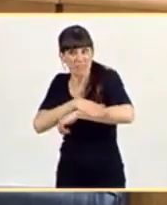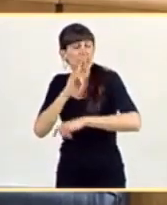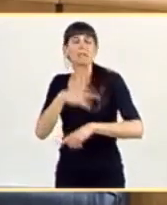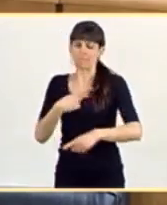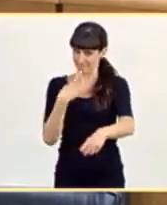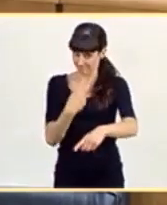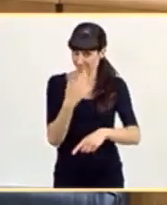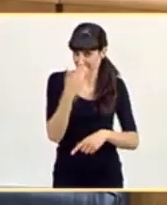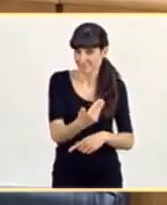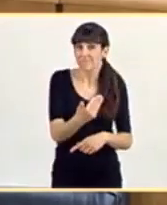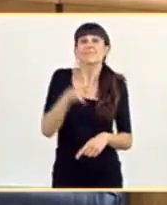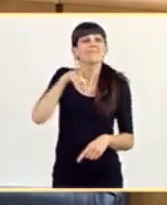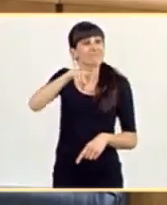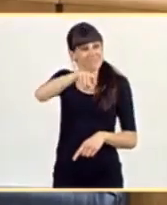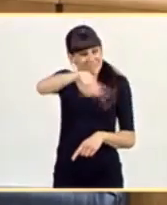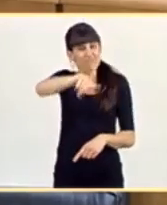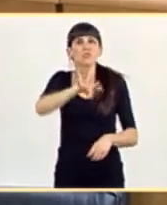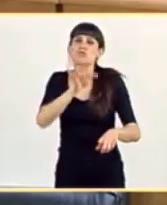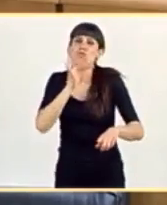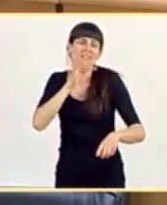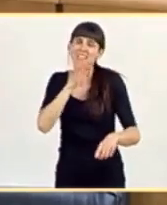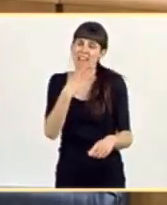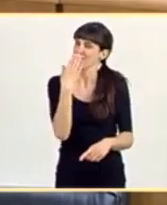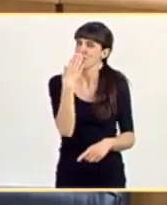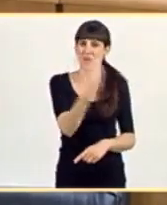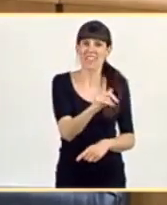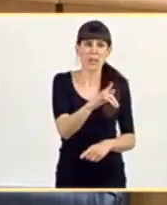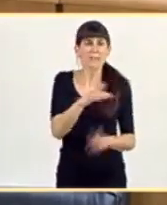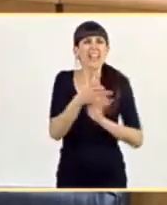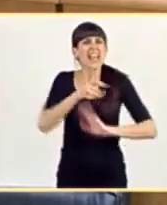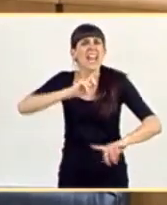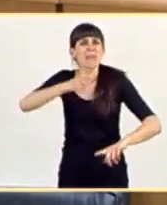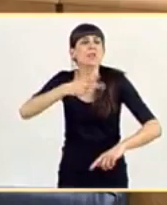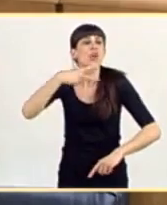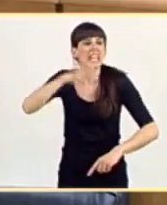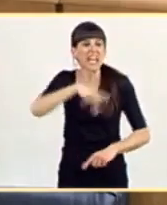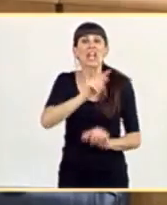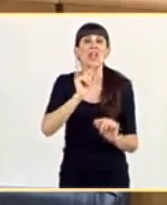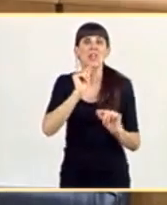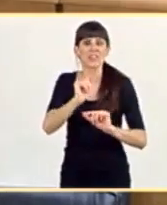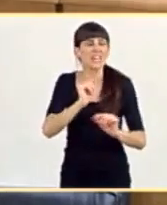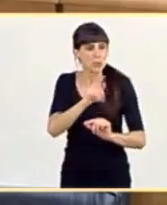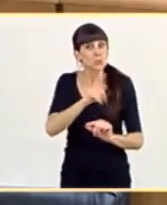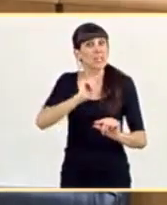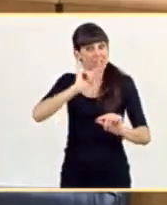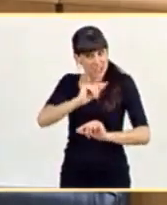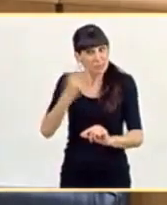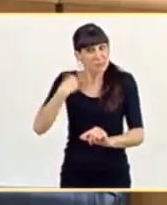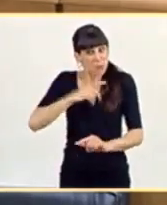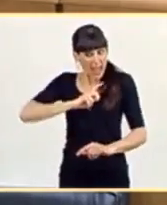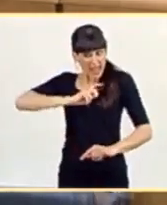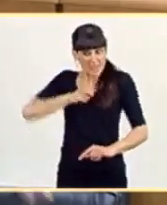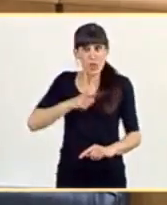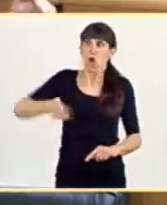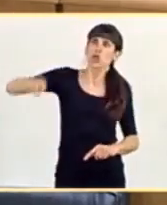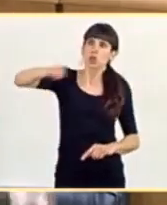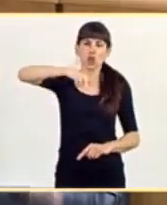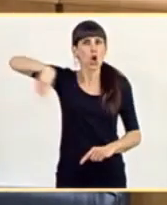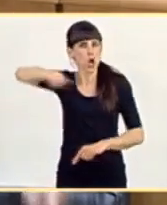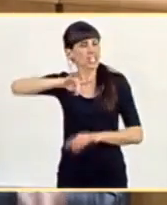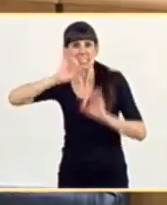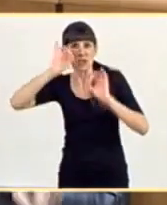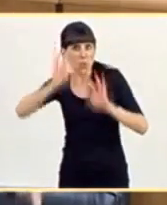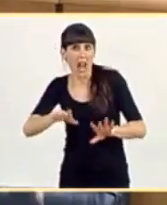Pues se lo voy a decir. Ustedes todavía no han entendido que su enemigo es el virus, el mismo enemigo que compartimos